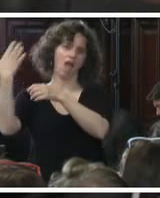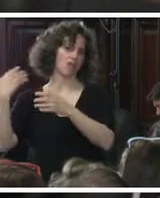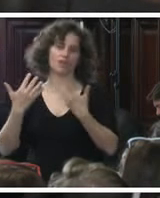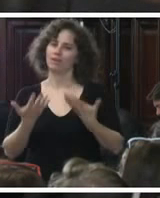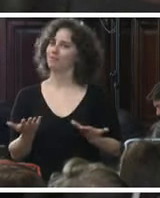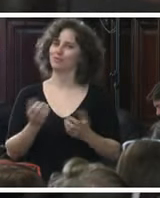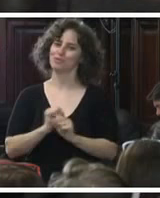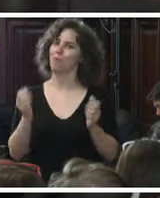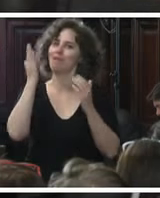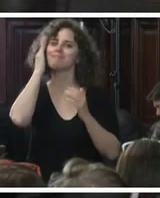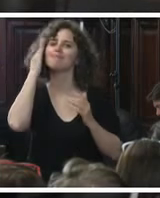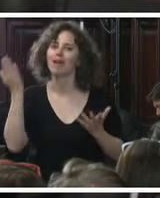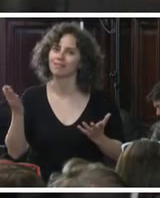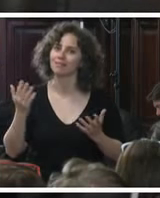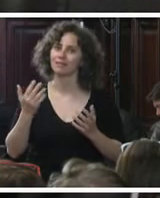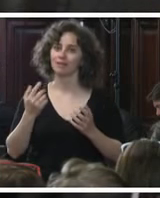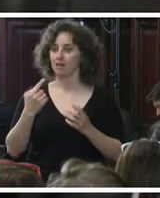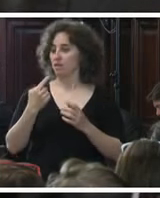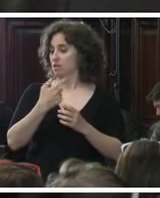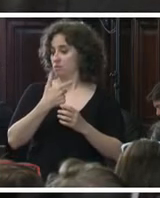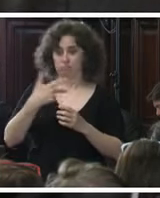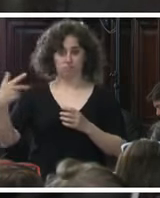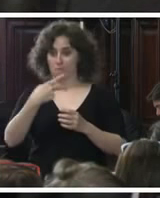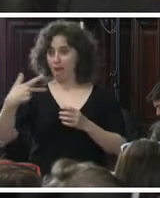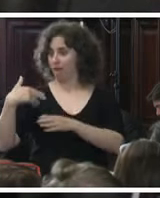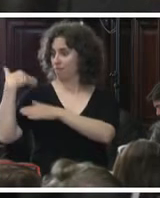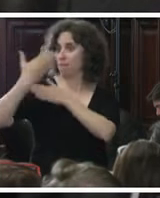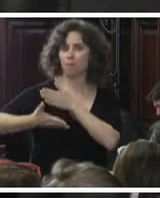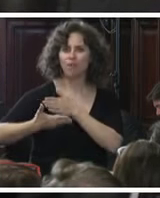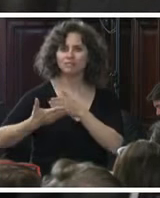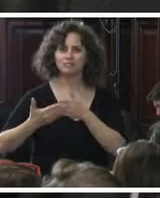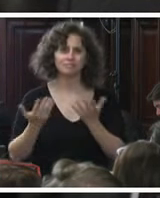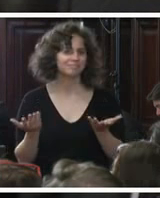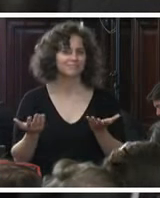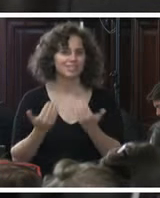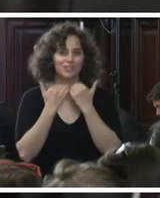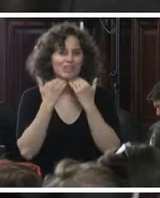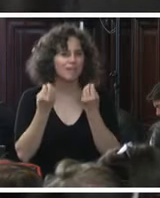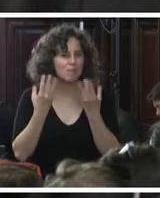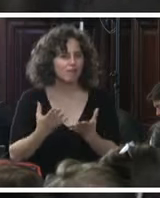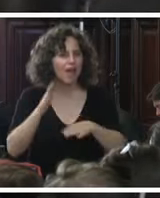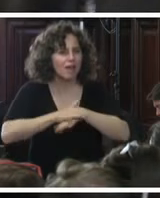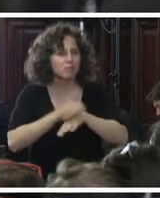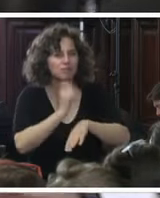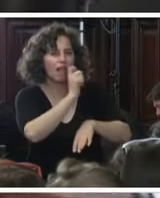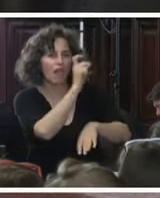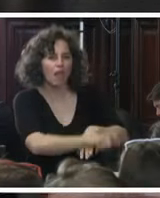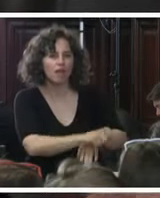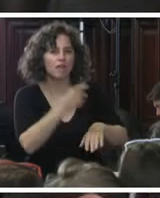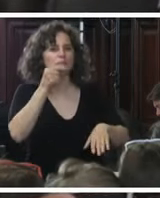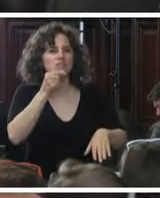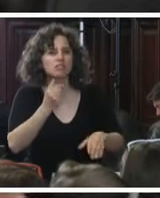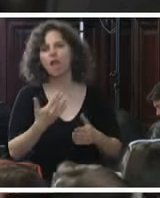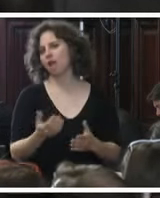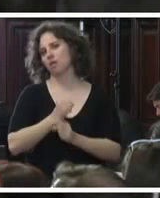unas semanas después de ocurrir la tragedia que no sepamos realmente cuál fue su grado de responsabilidad estoy hablando de la policía